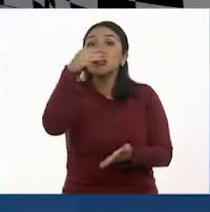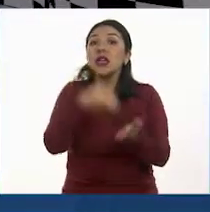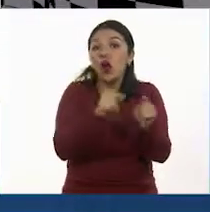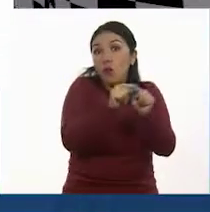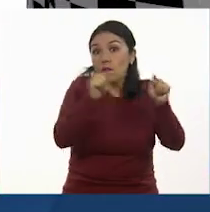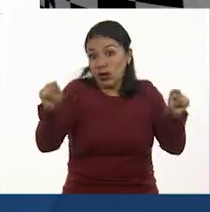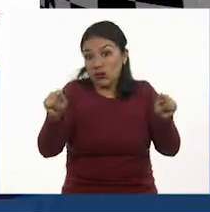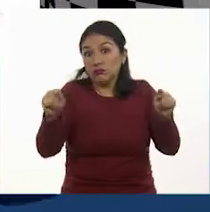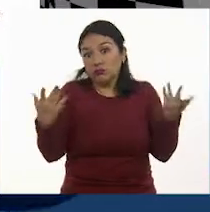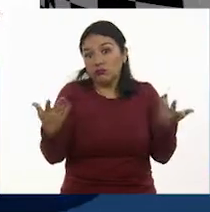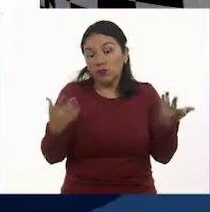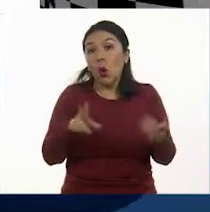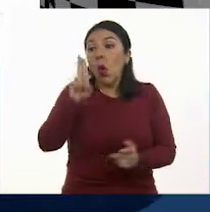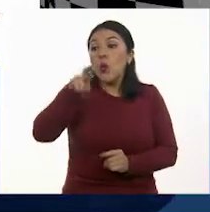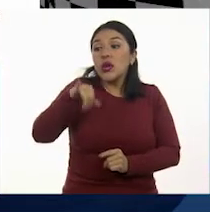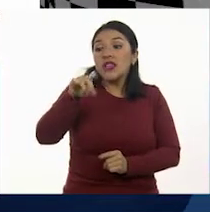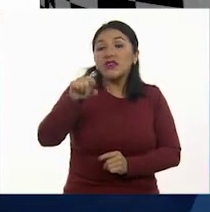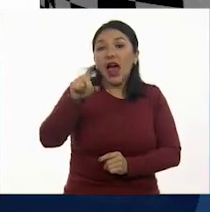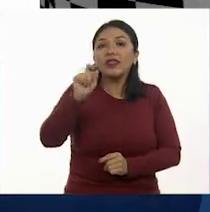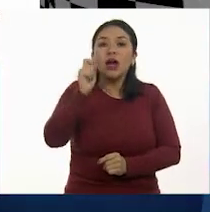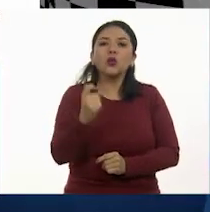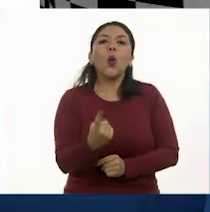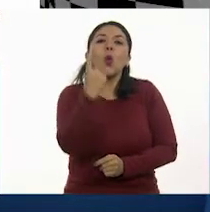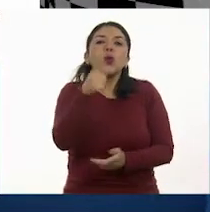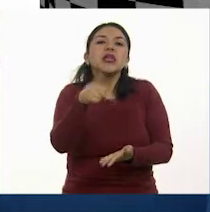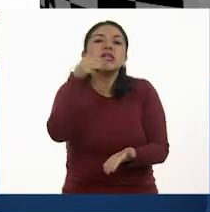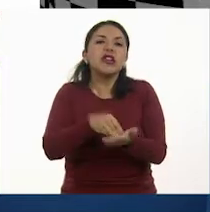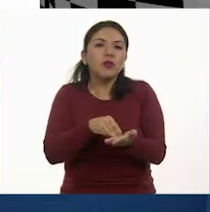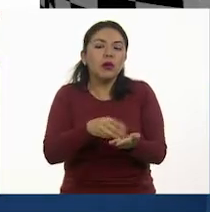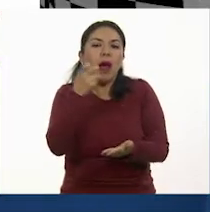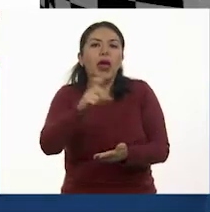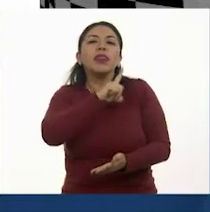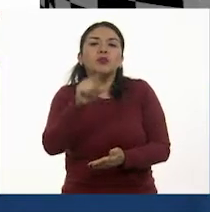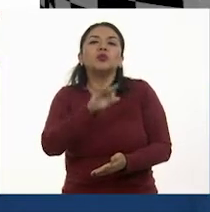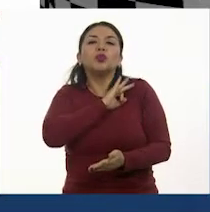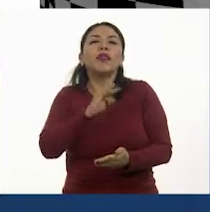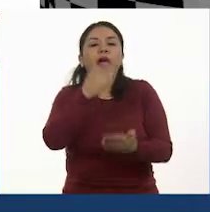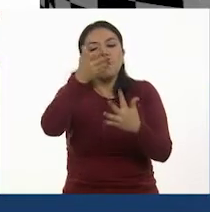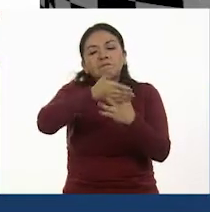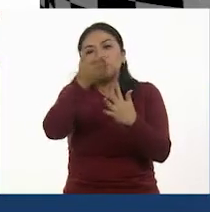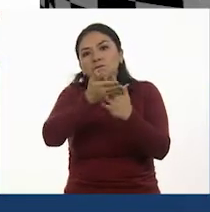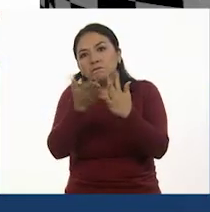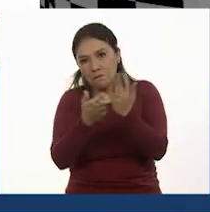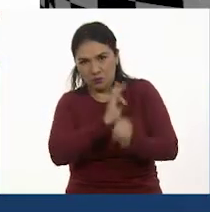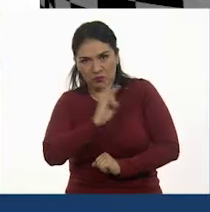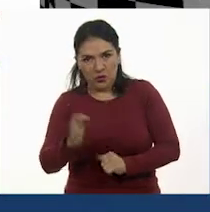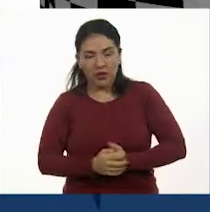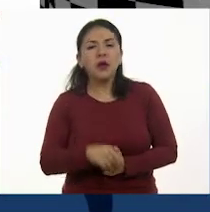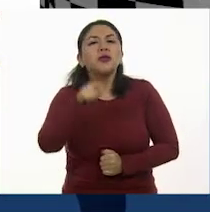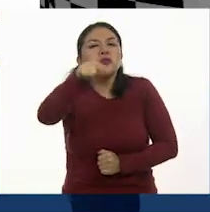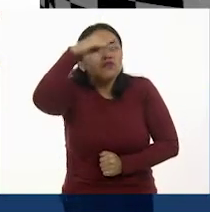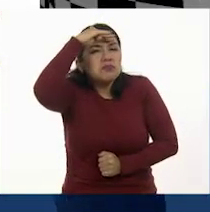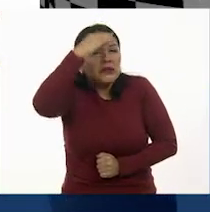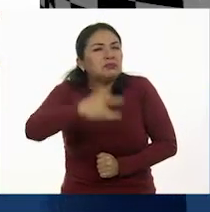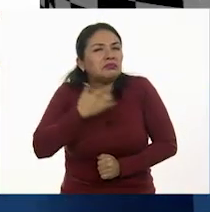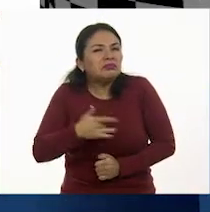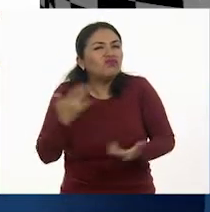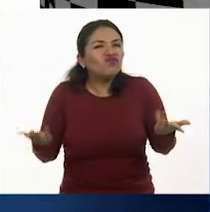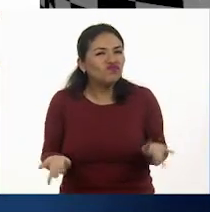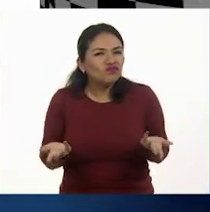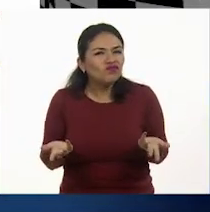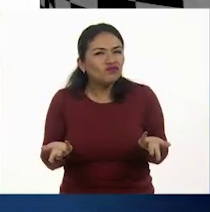unidad un kilómetro. Y a partir de ahí definamos las distancias fraccionarias. A ver, ¿qué piensan ahí en casa ustedes, chicos?